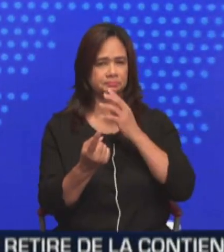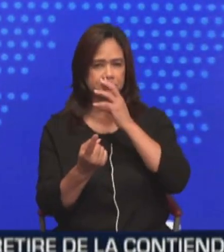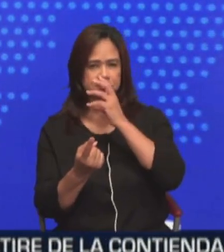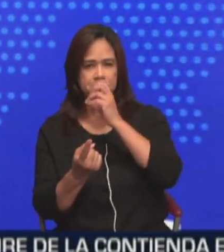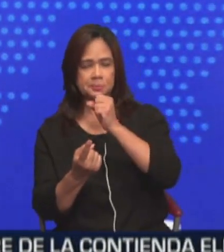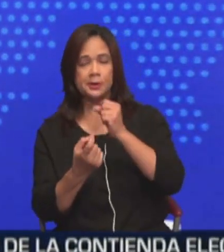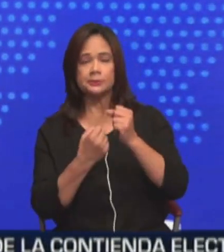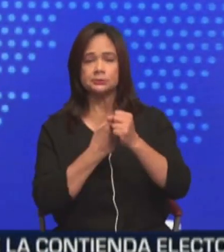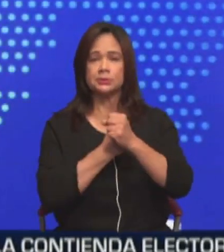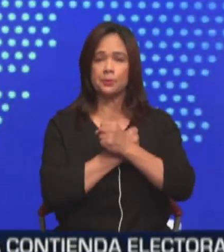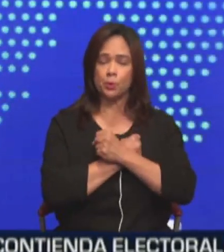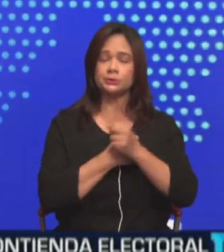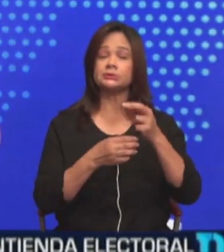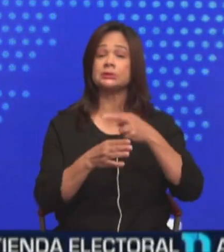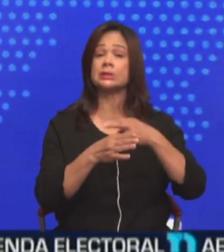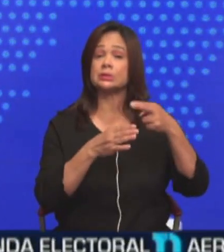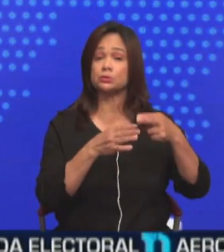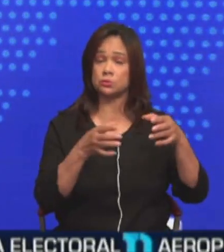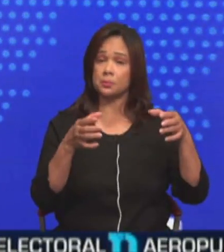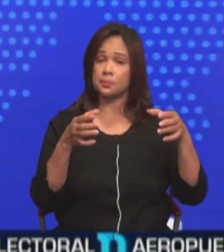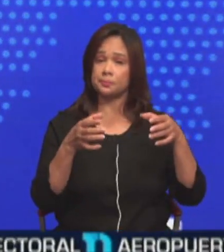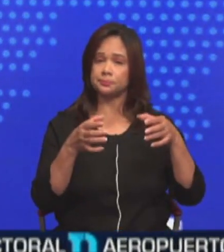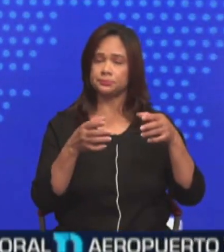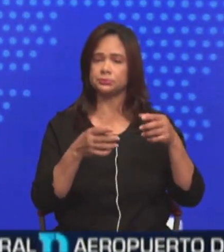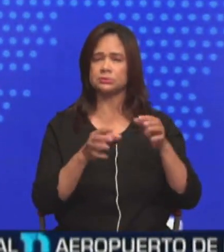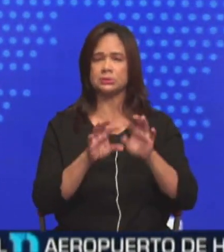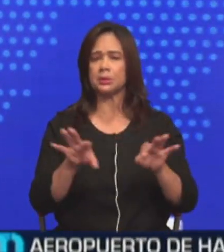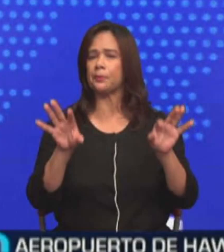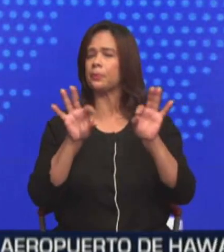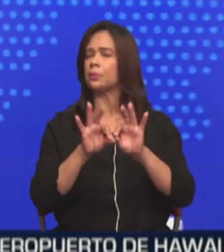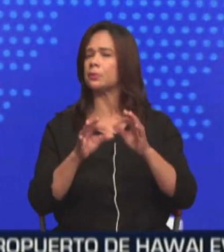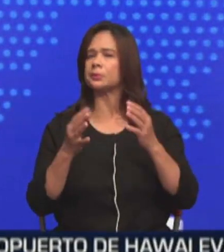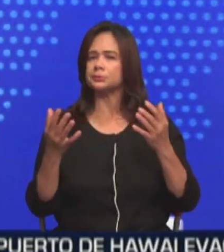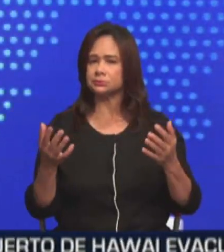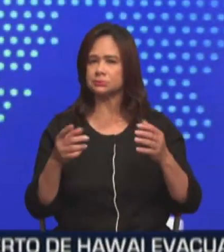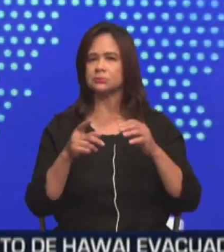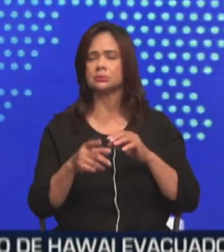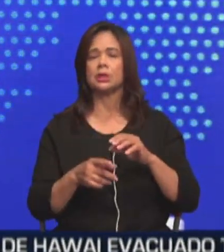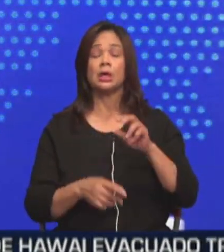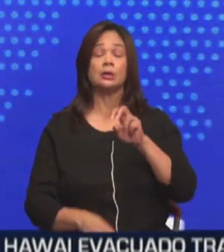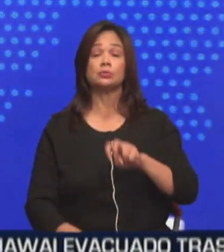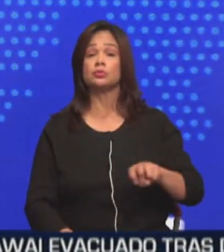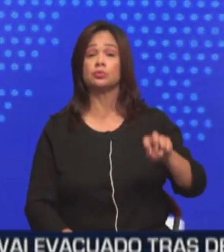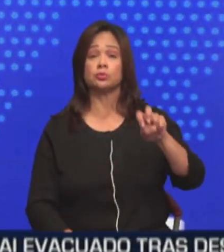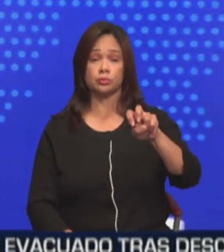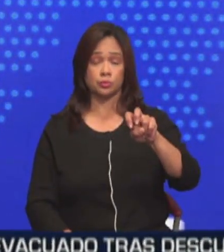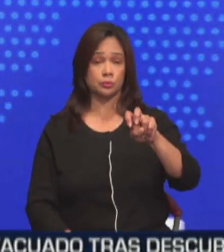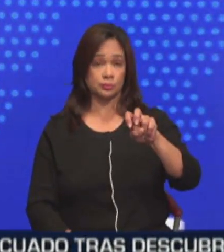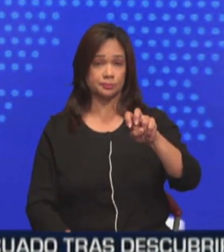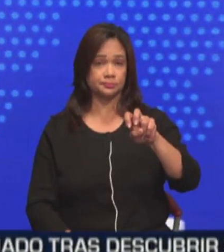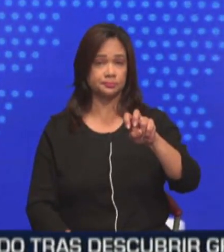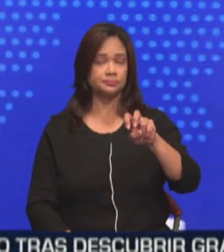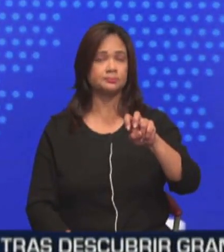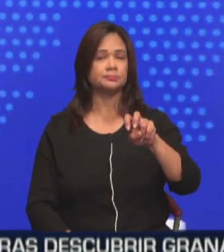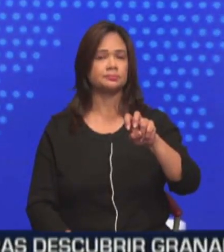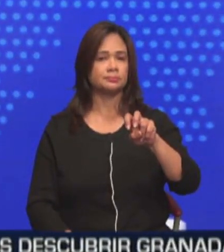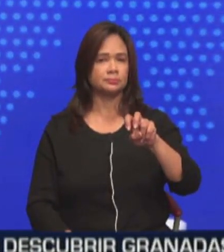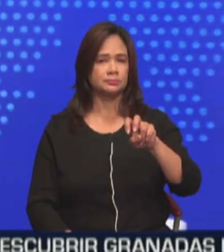amor y resultados por algo tan importante en el país como el turismo desde la perspectiva